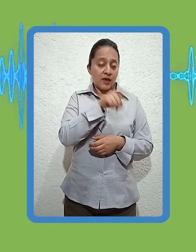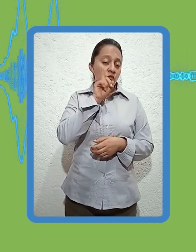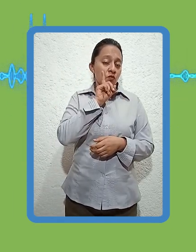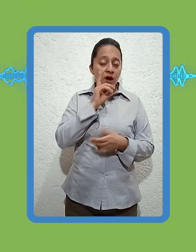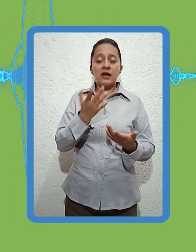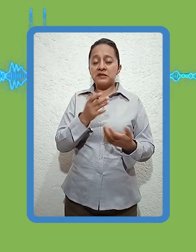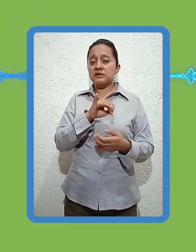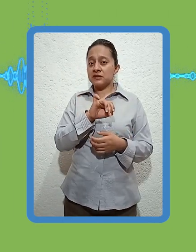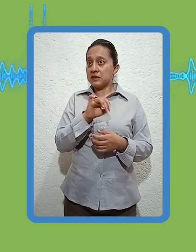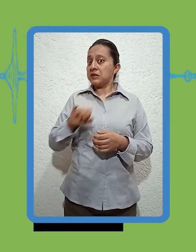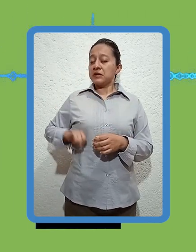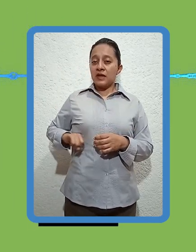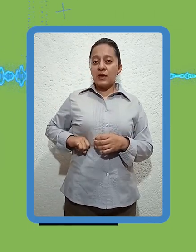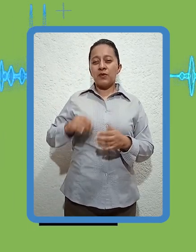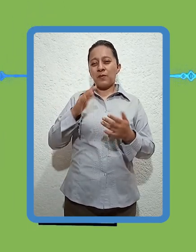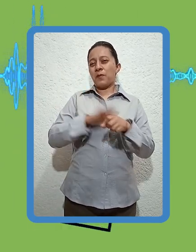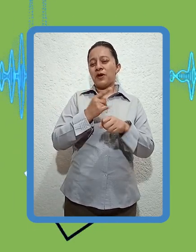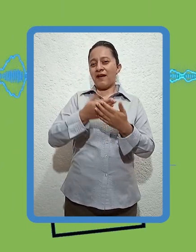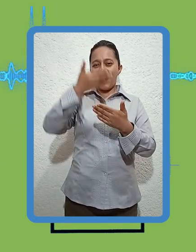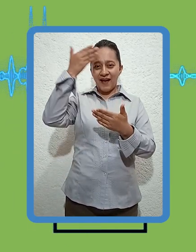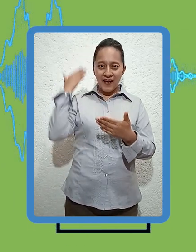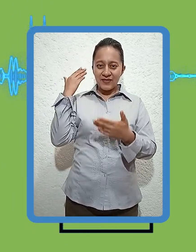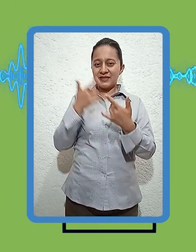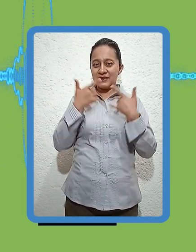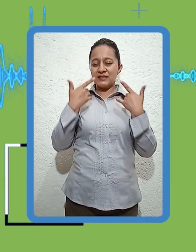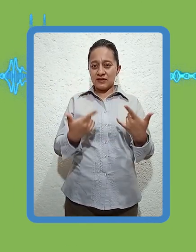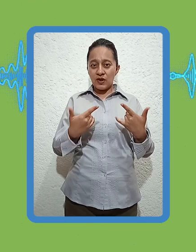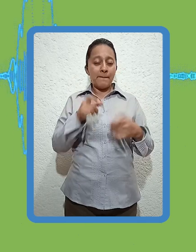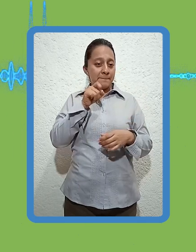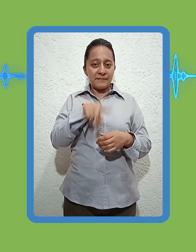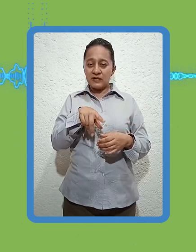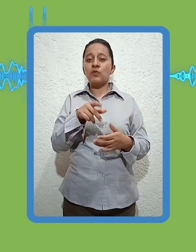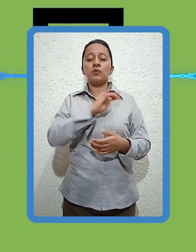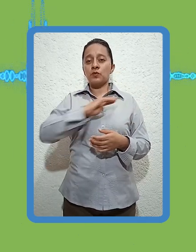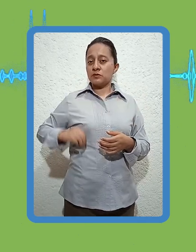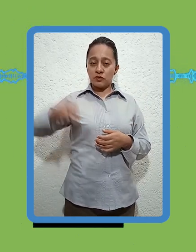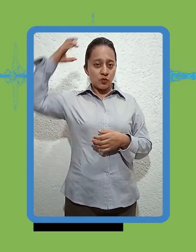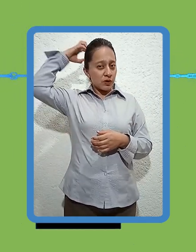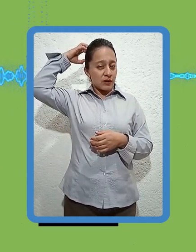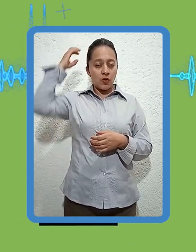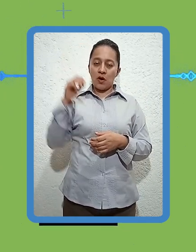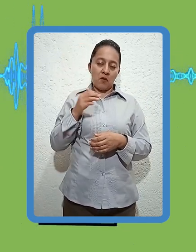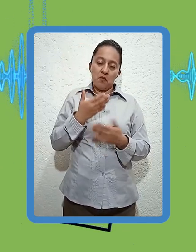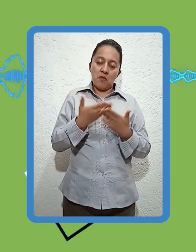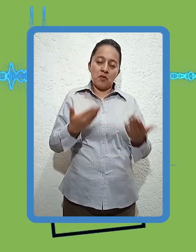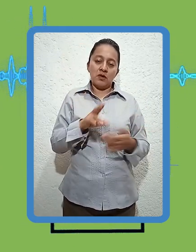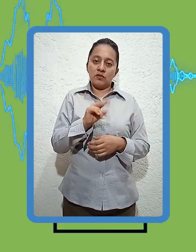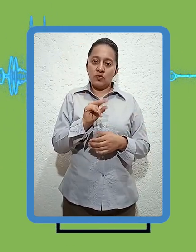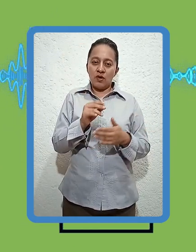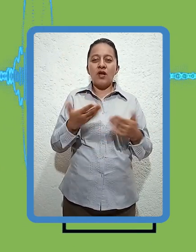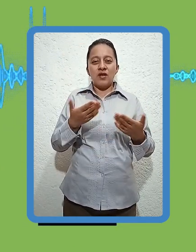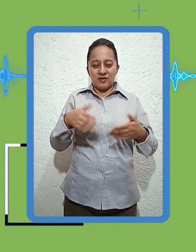pasado fue su territorio parte del municipio de corregidora, hoy ya no, se recorrieron los límites, pero sobre todo porque la plaza